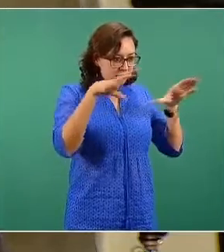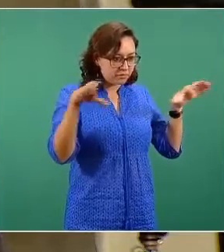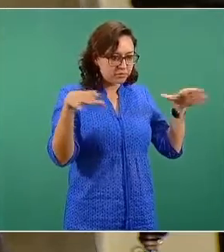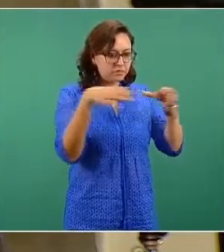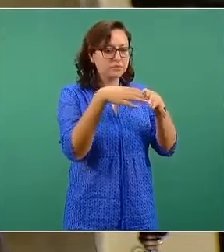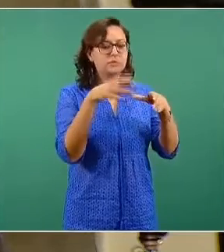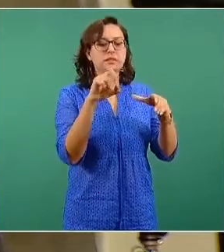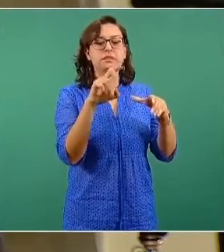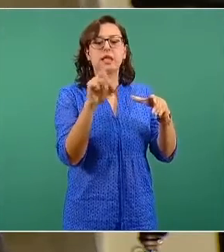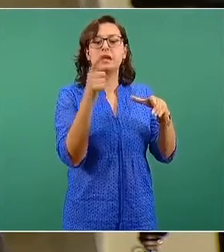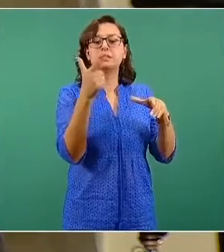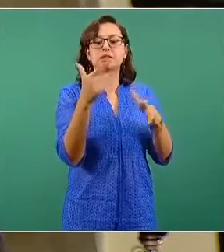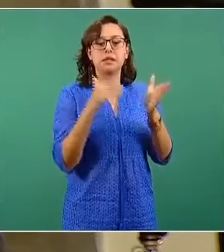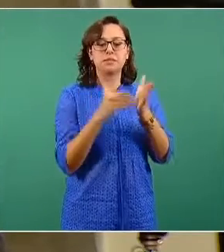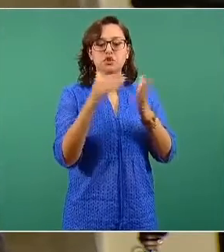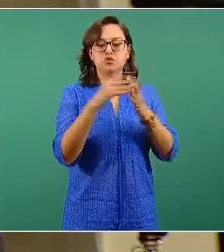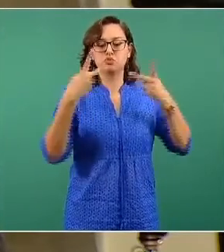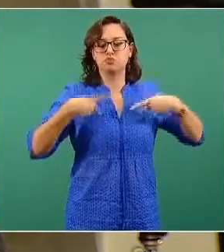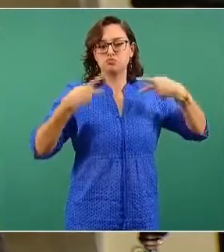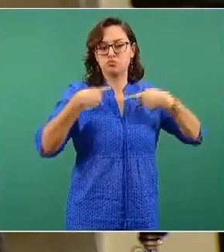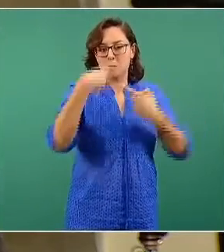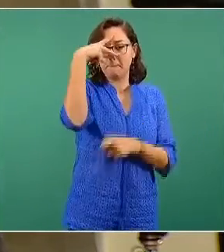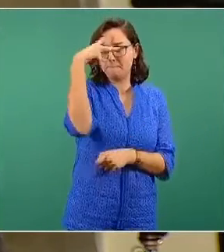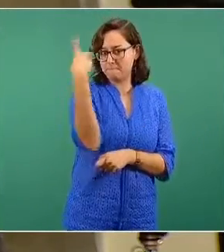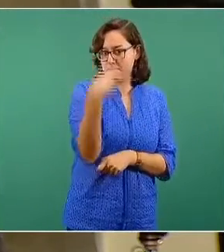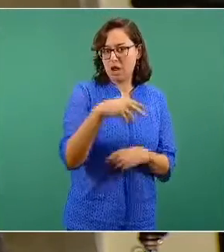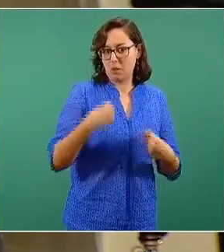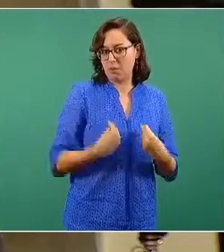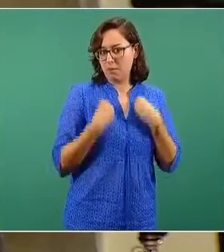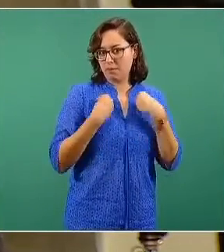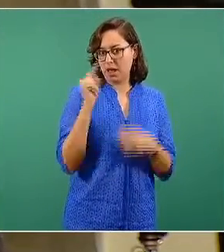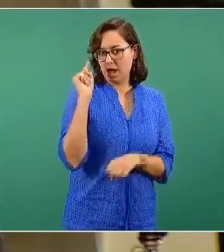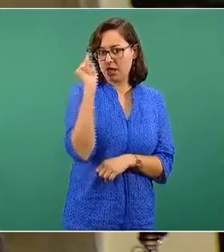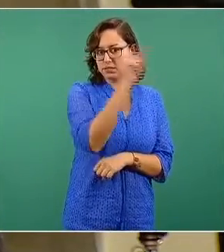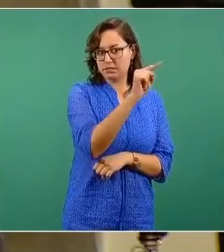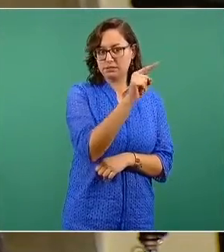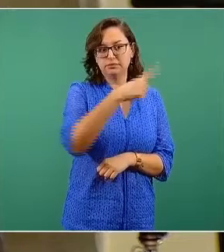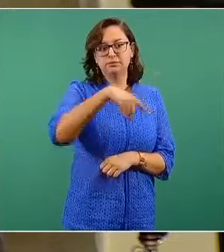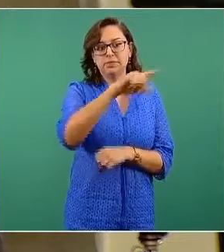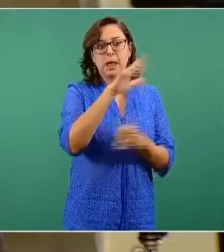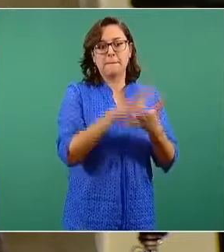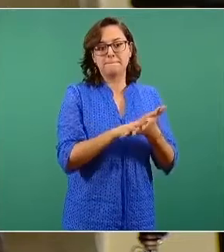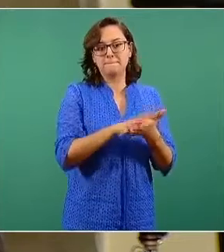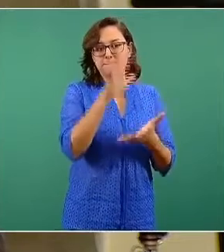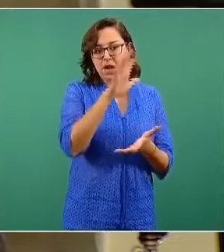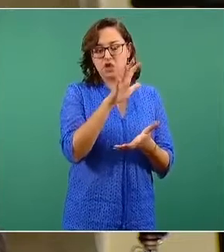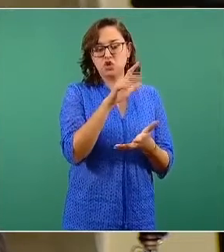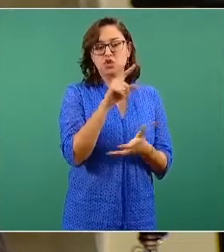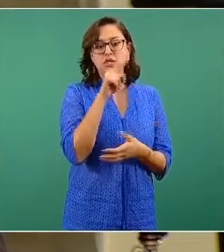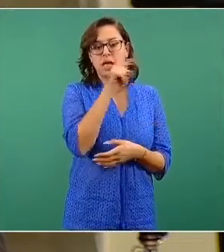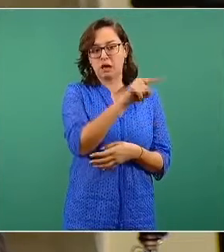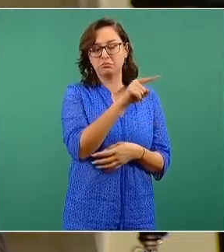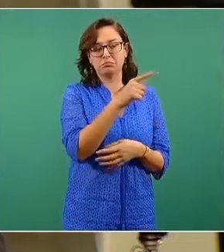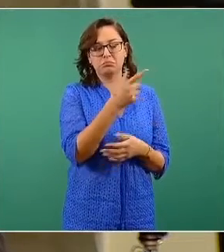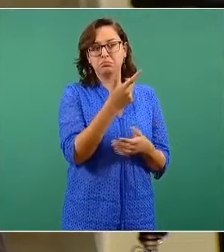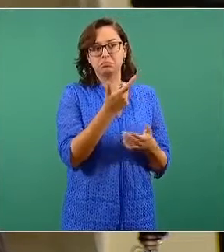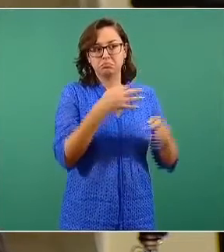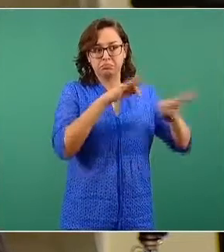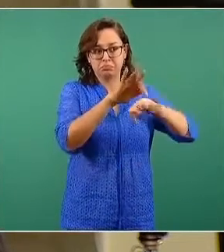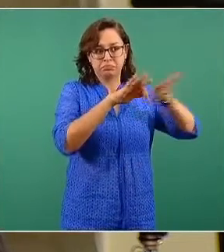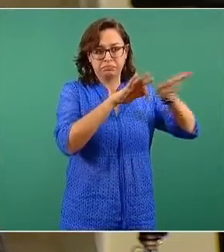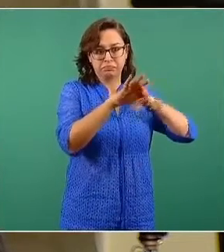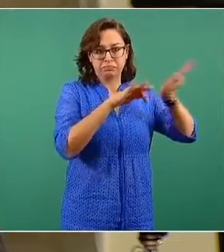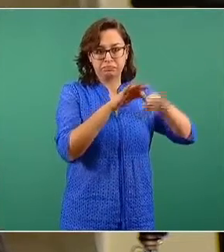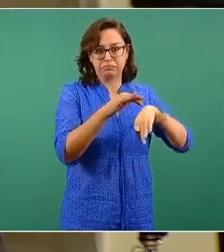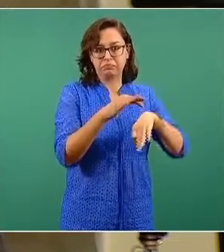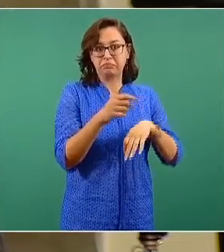millones de mexicanos, de los cuales gran parte de ellos han mandado a México más de 30